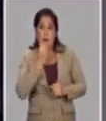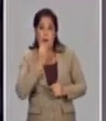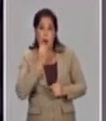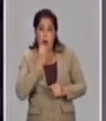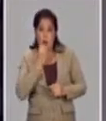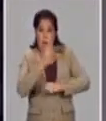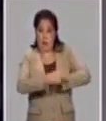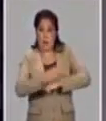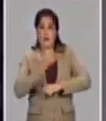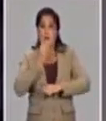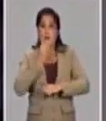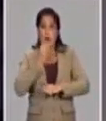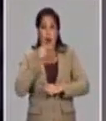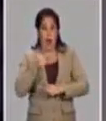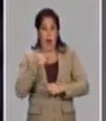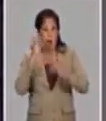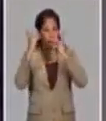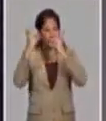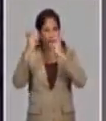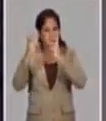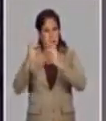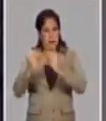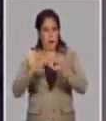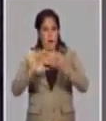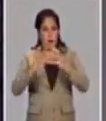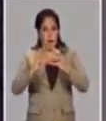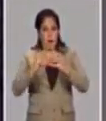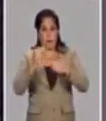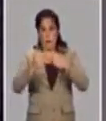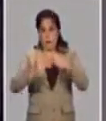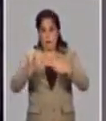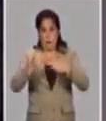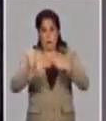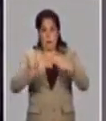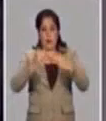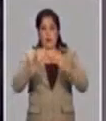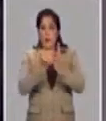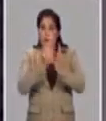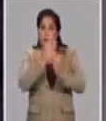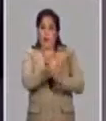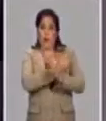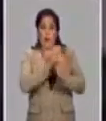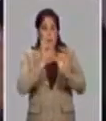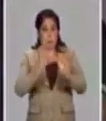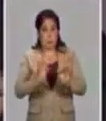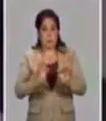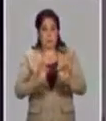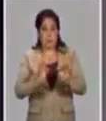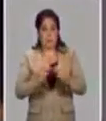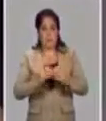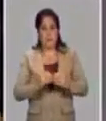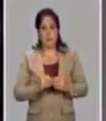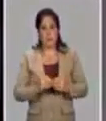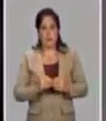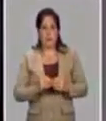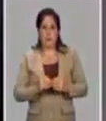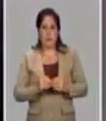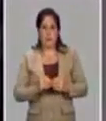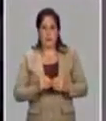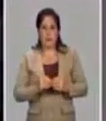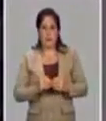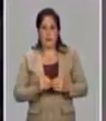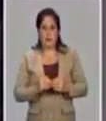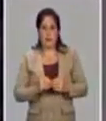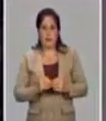los primeros datos de efectividad, o sea, la modelación que han hecho de la efectividad de esta vacunación